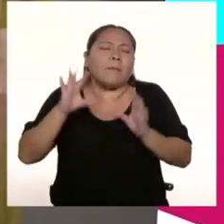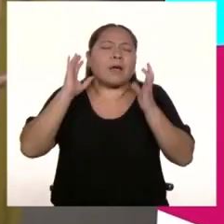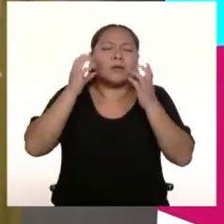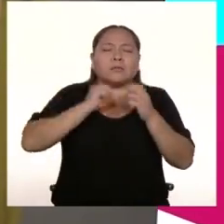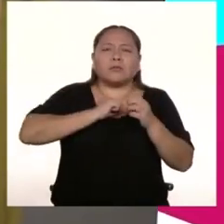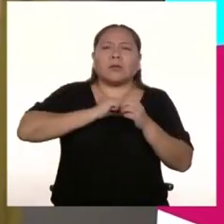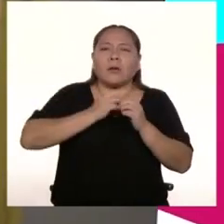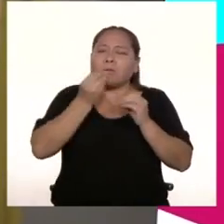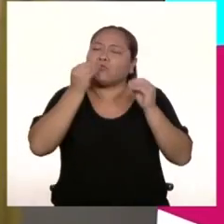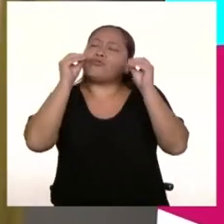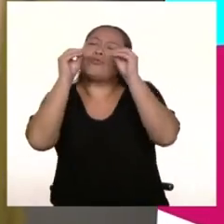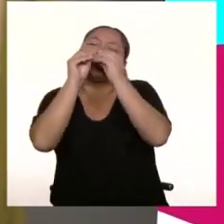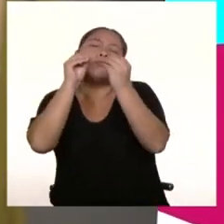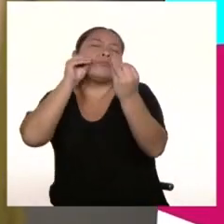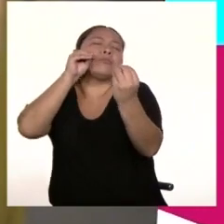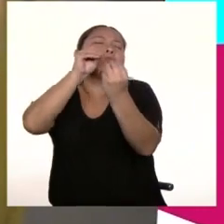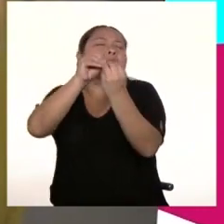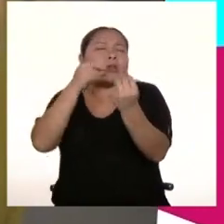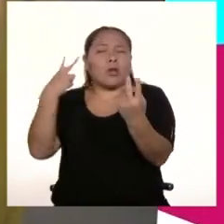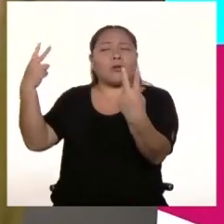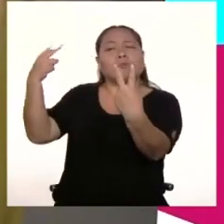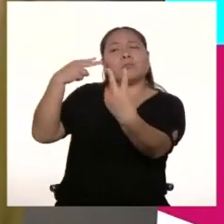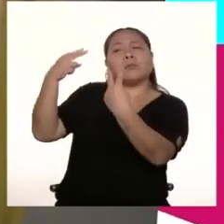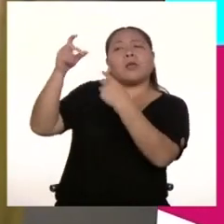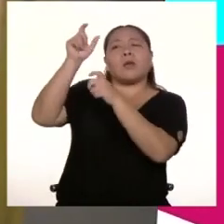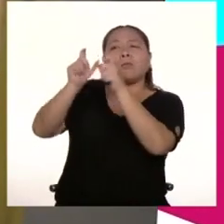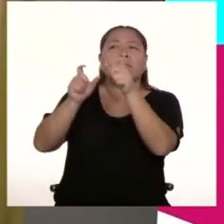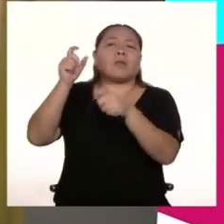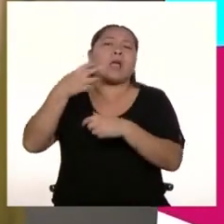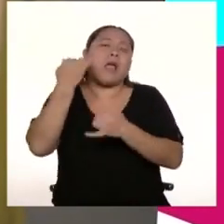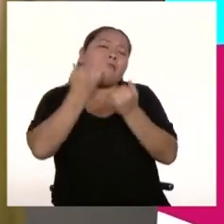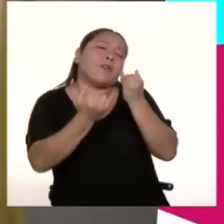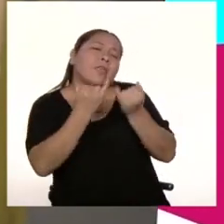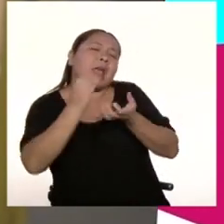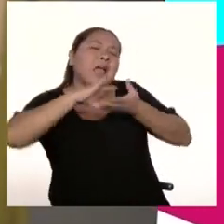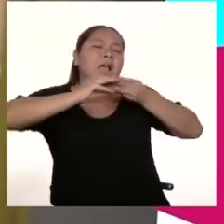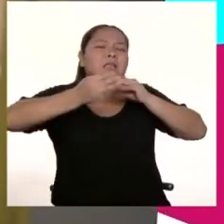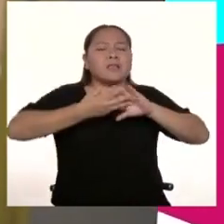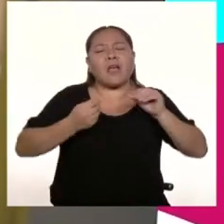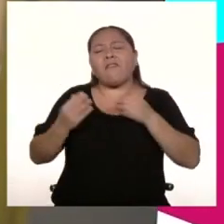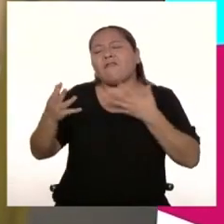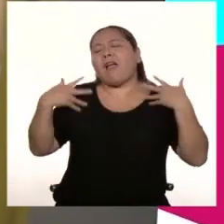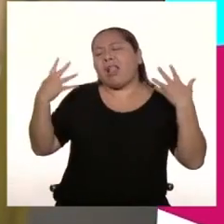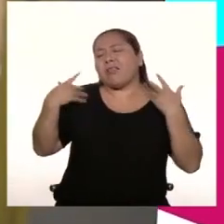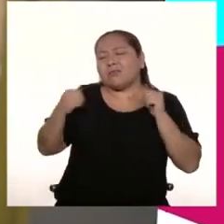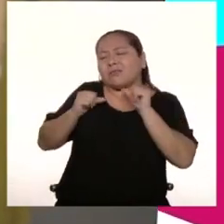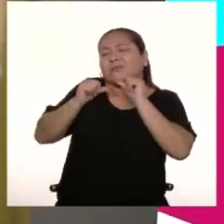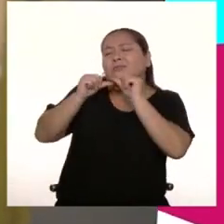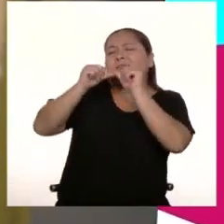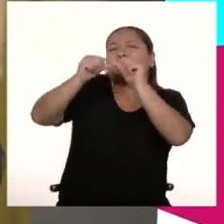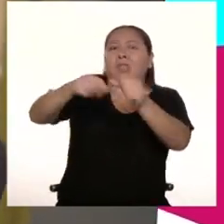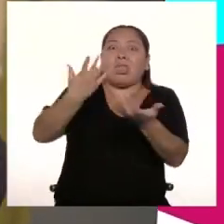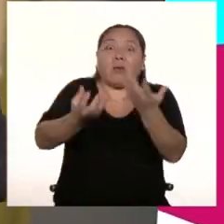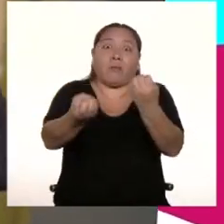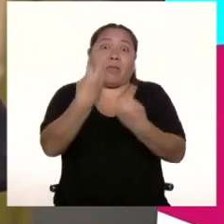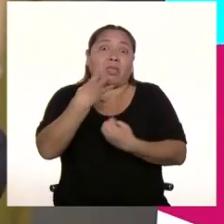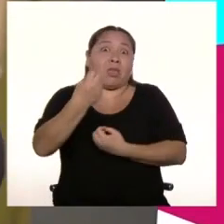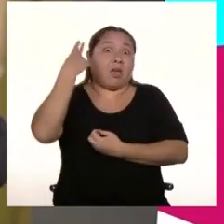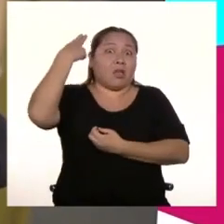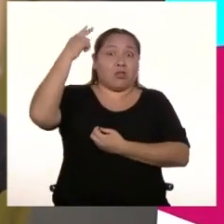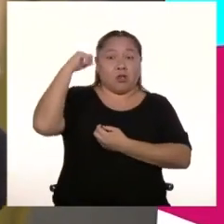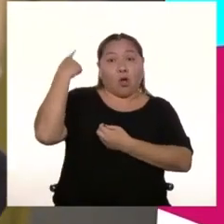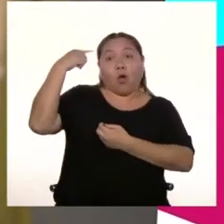esos a primera vista de los que no cree la gente. Que al final de cada historia quedan felices por siempre. Quizá me llamen loco, pero no soy